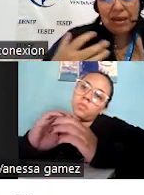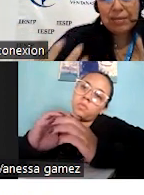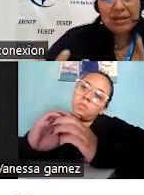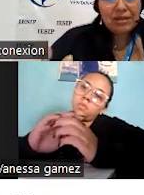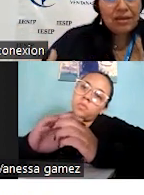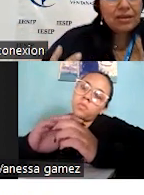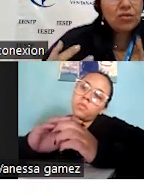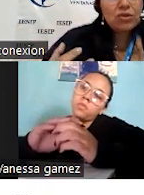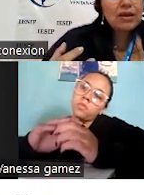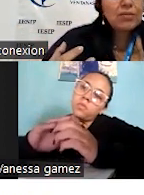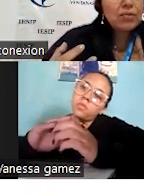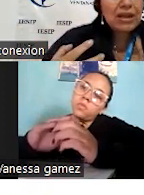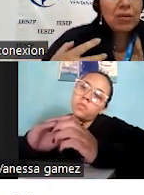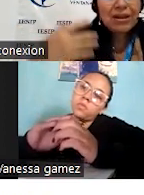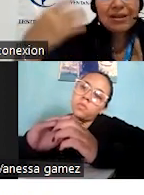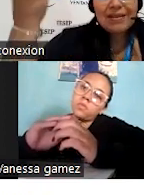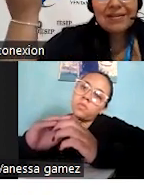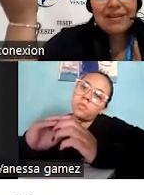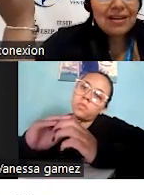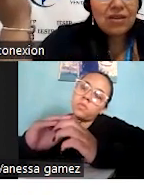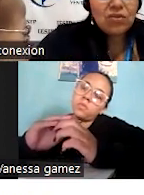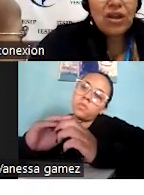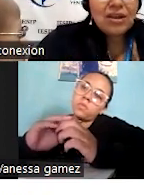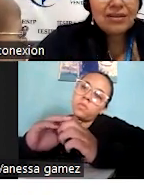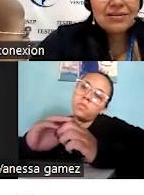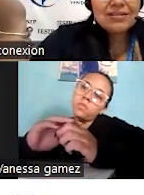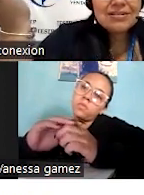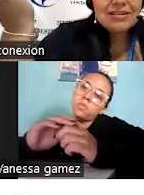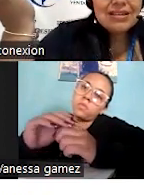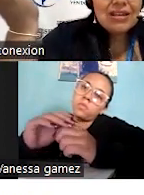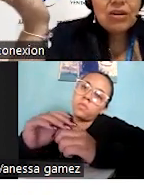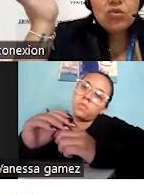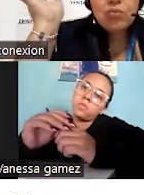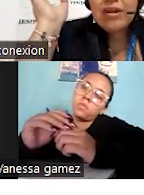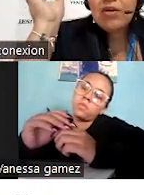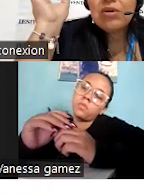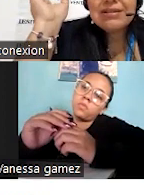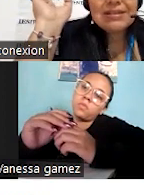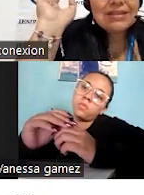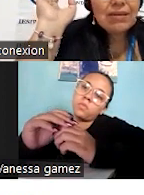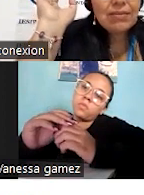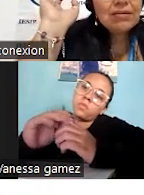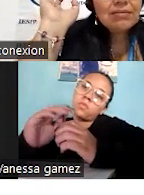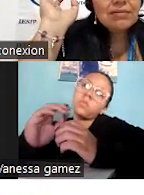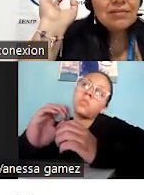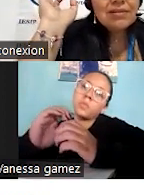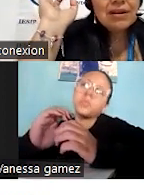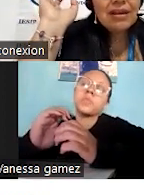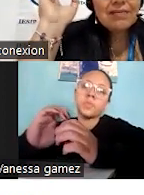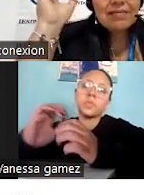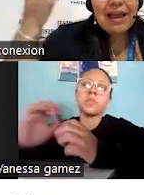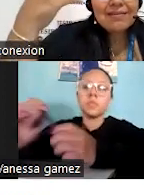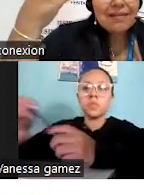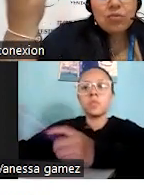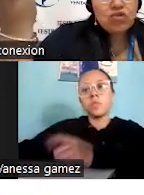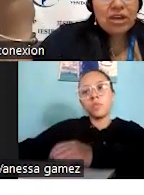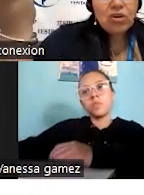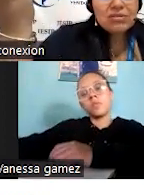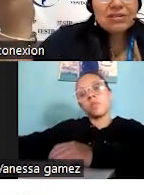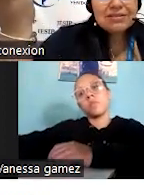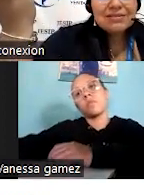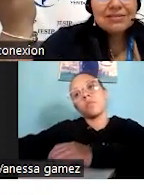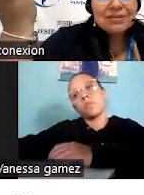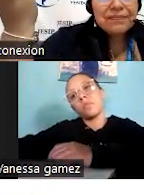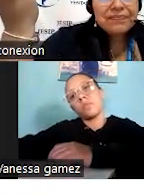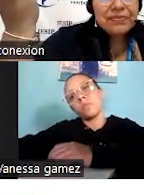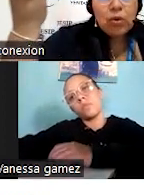este, físicamente de que yo tenga, porque ahora existen las redes sociales. Y ahora tú puedes con el sistema, este, hacer muchas